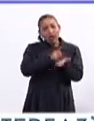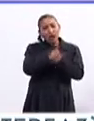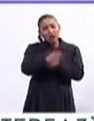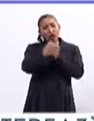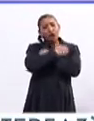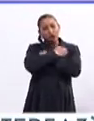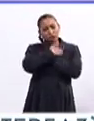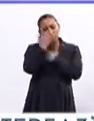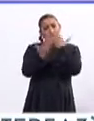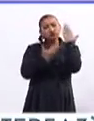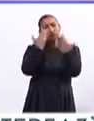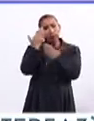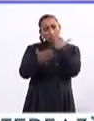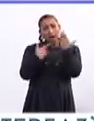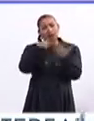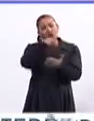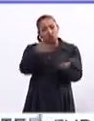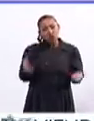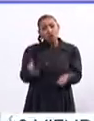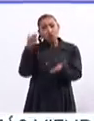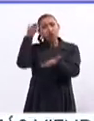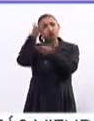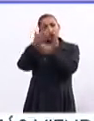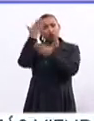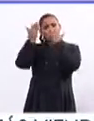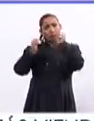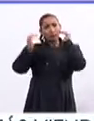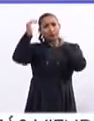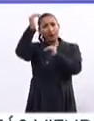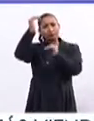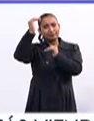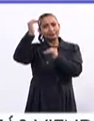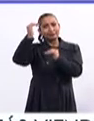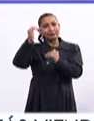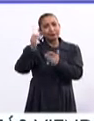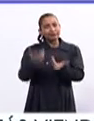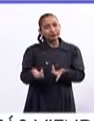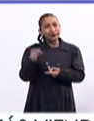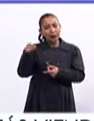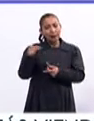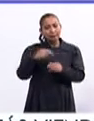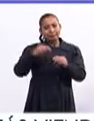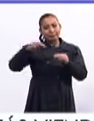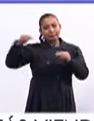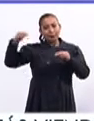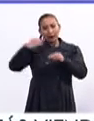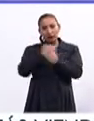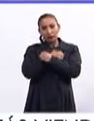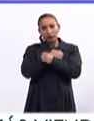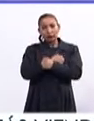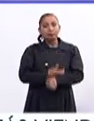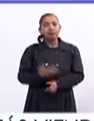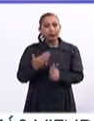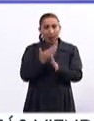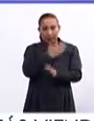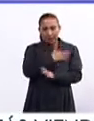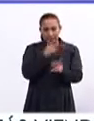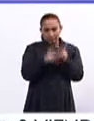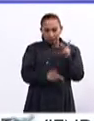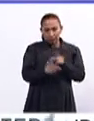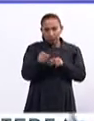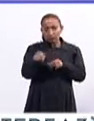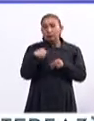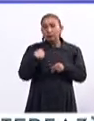educación e impulsarlos a que alcancen los niveles más altos en este escalafón educativo. Y, bueno, antes de irnos